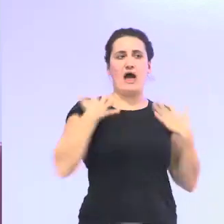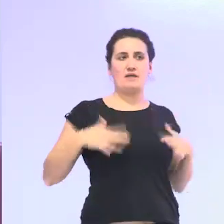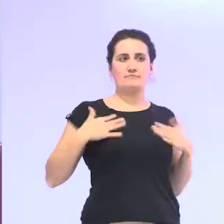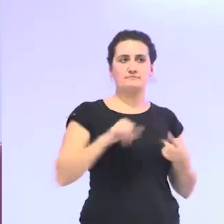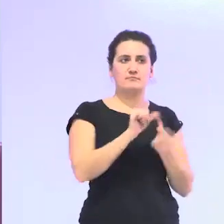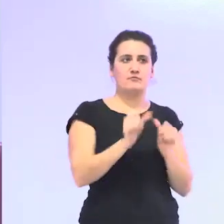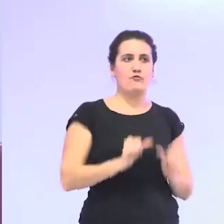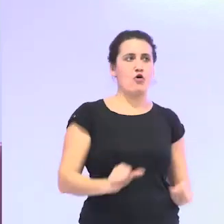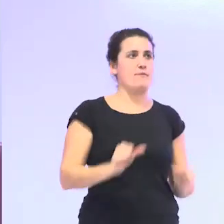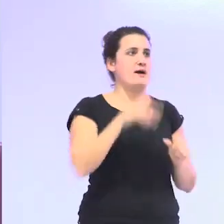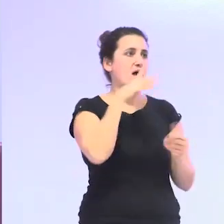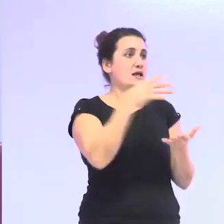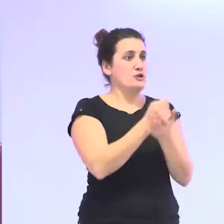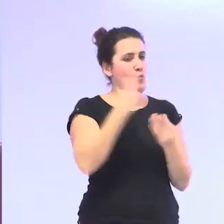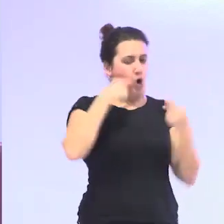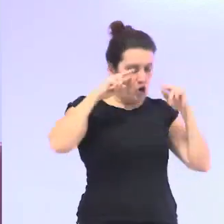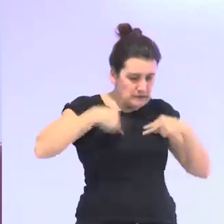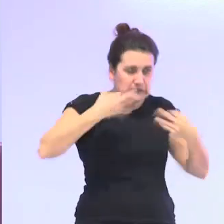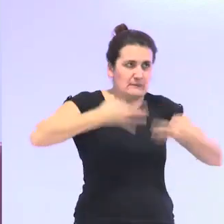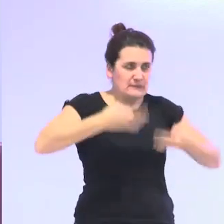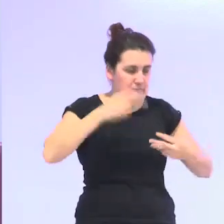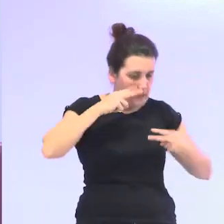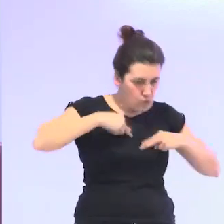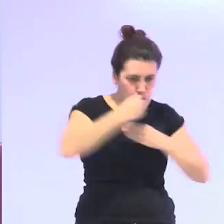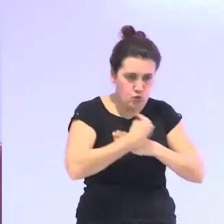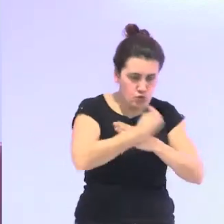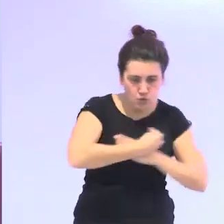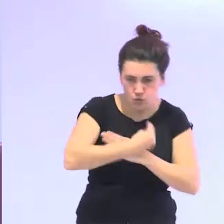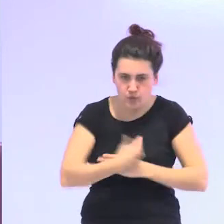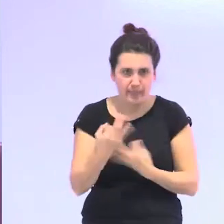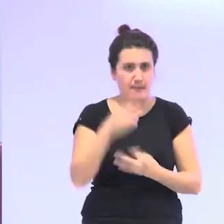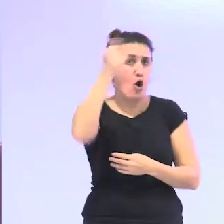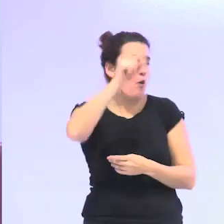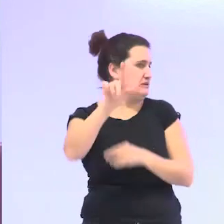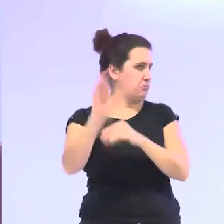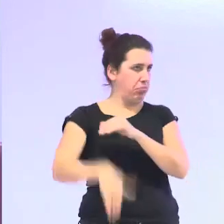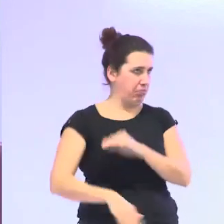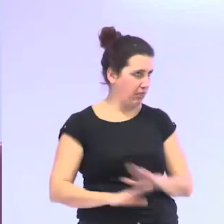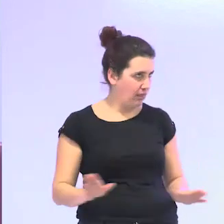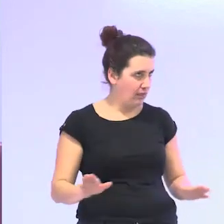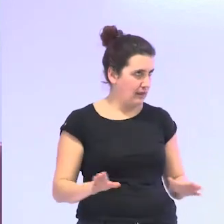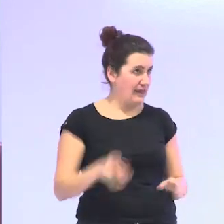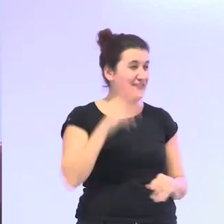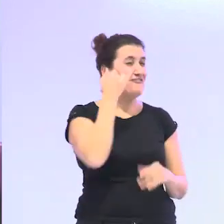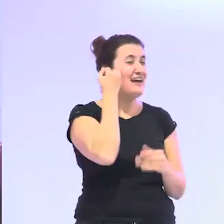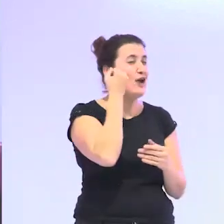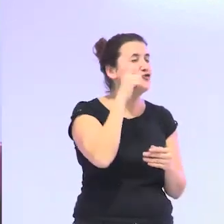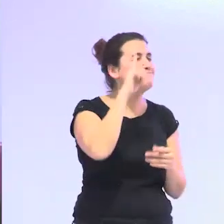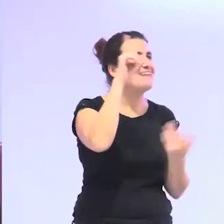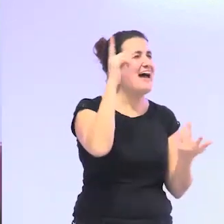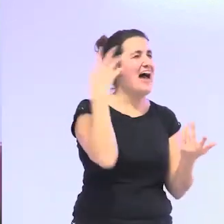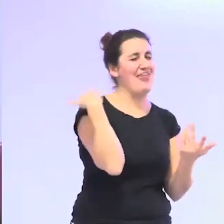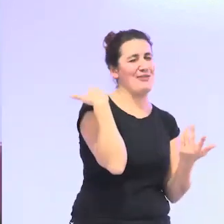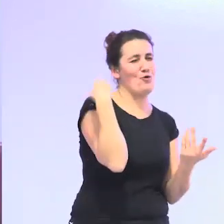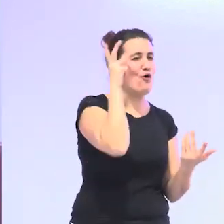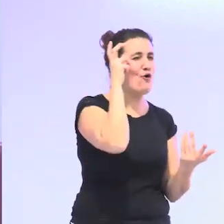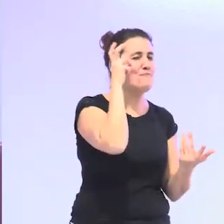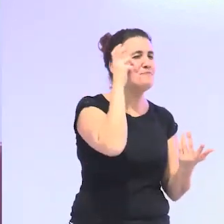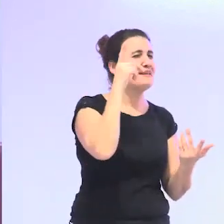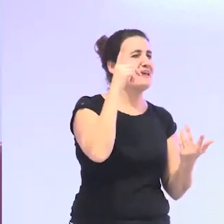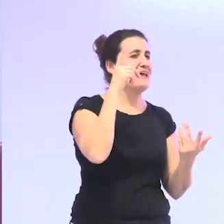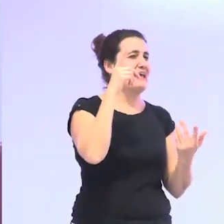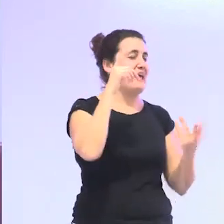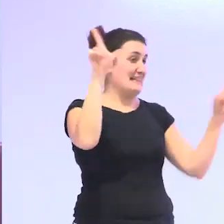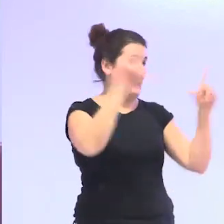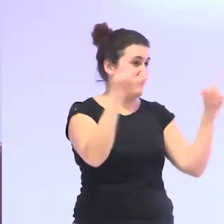estamos mucho más pendientes de nuestra estética que los hombres y fijaros no sé si escuchasteis hace poco en los medios de